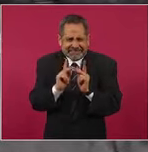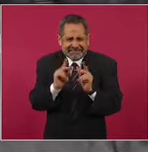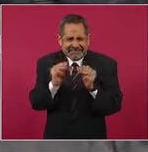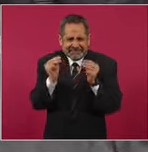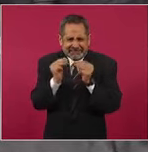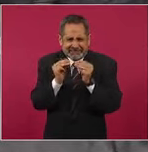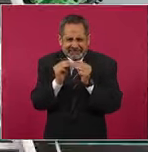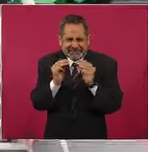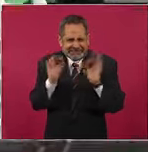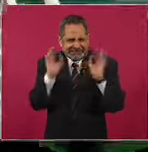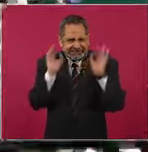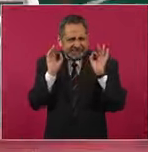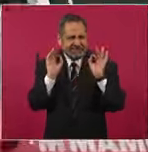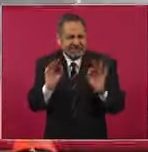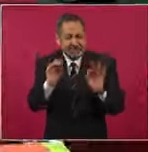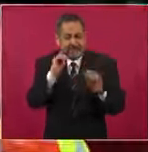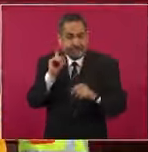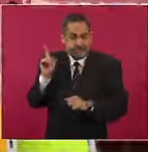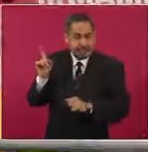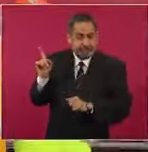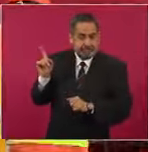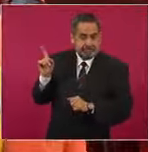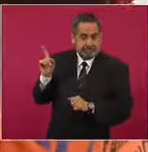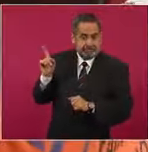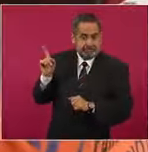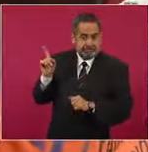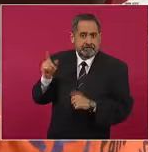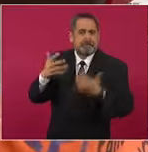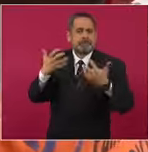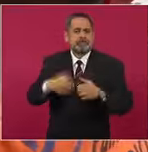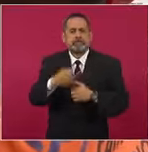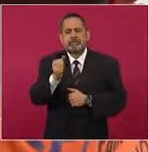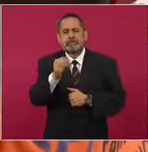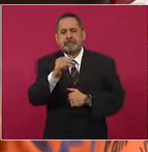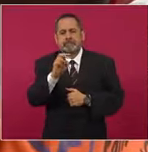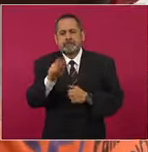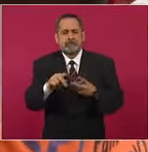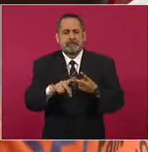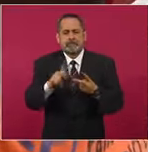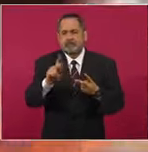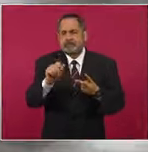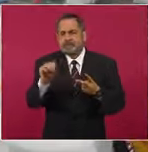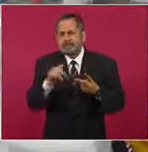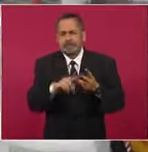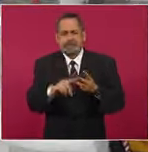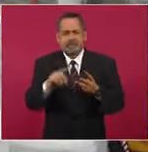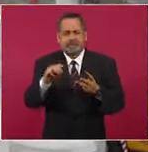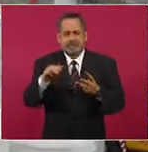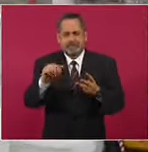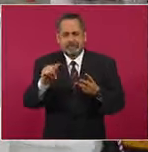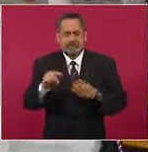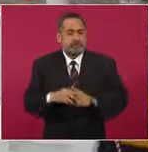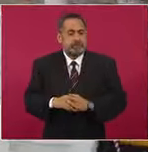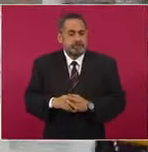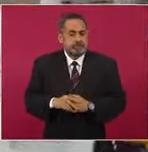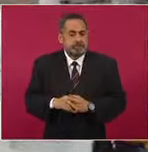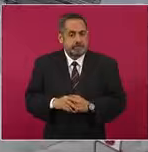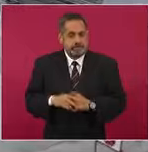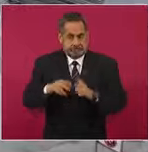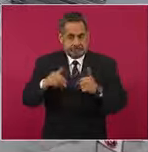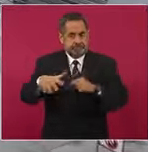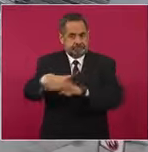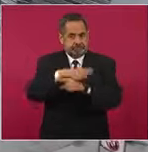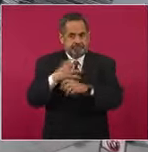fijación, en las que participan de manera coordinada las empresas Samsung, Mammut y Pemex PTI. En el área de proceso, continúa la